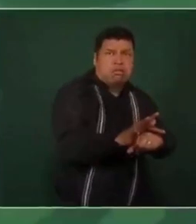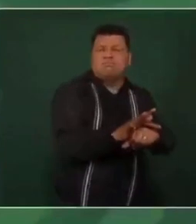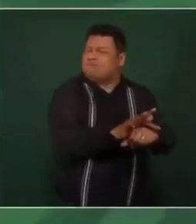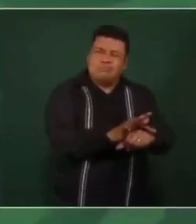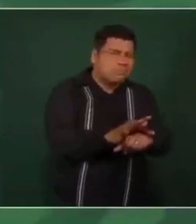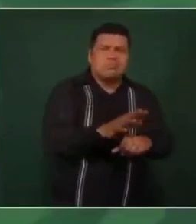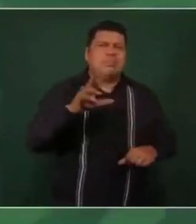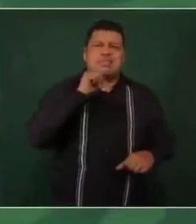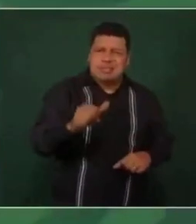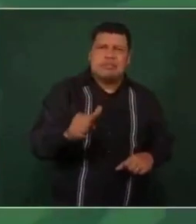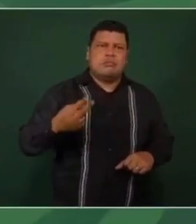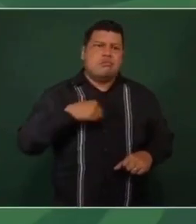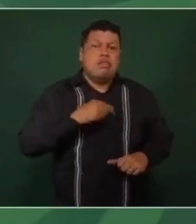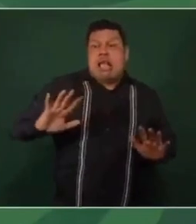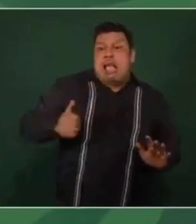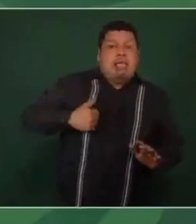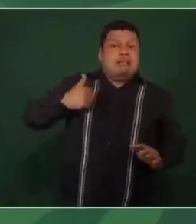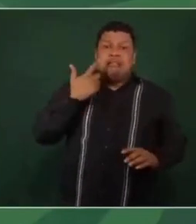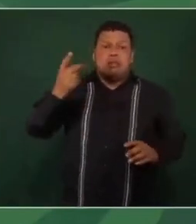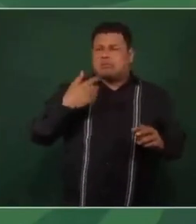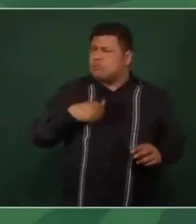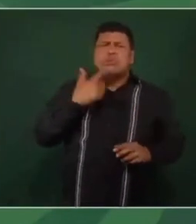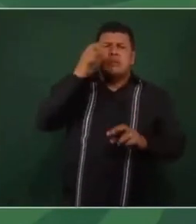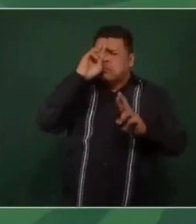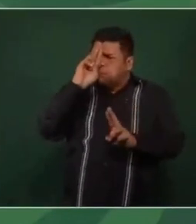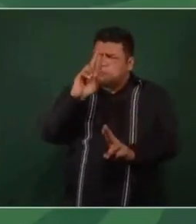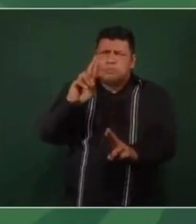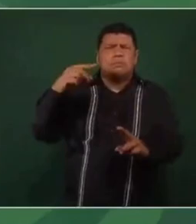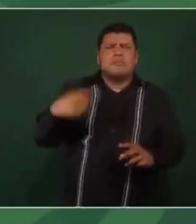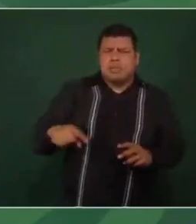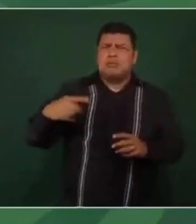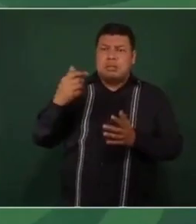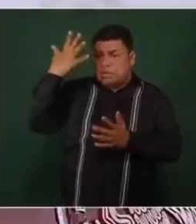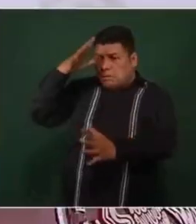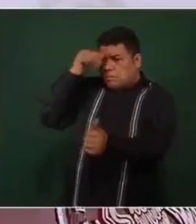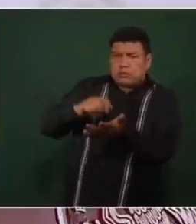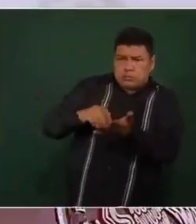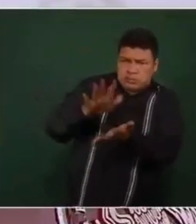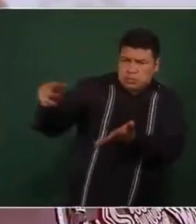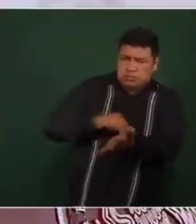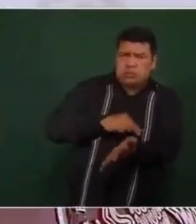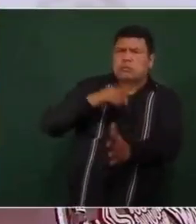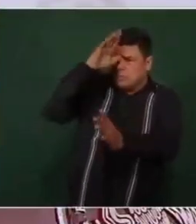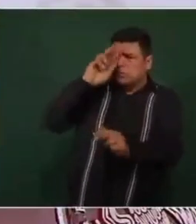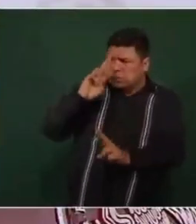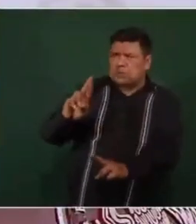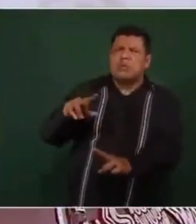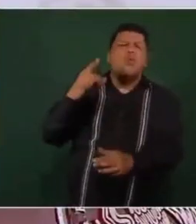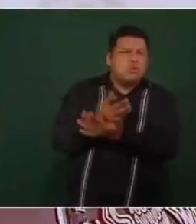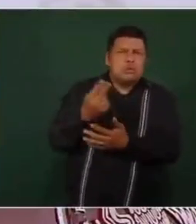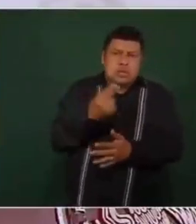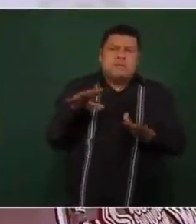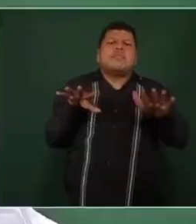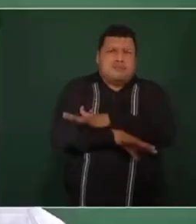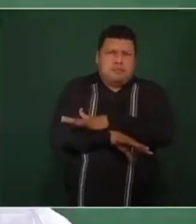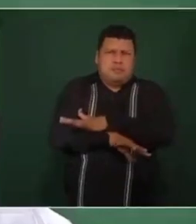nacionalizando, no se están expropiando, se están respetando los contratos. Lo único es una modificación